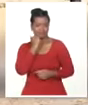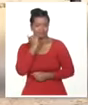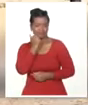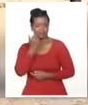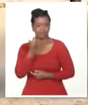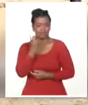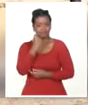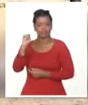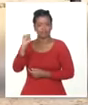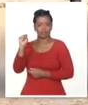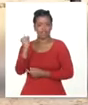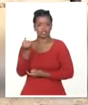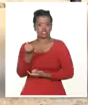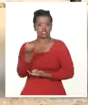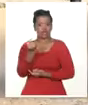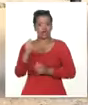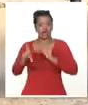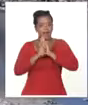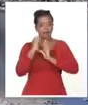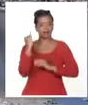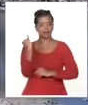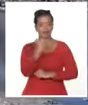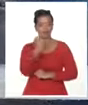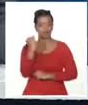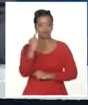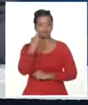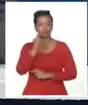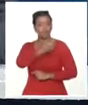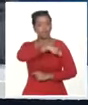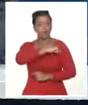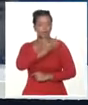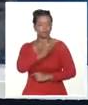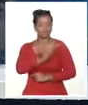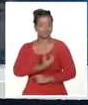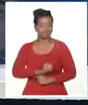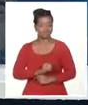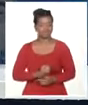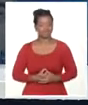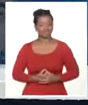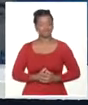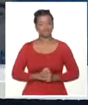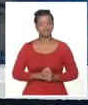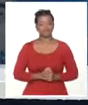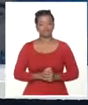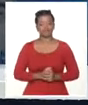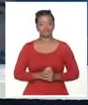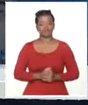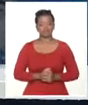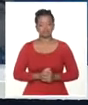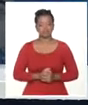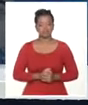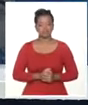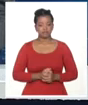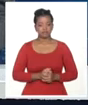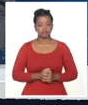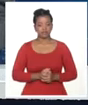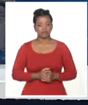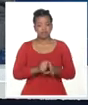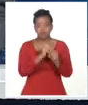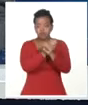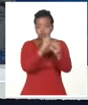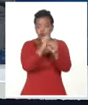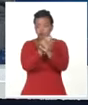empobrecen al pueblo sirio y prolongan su sufrimiento. Los bombardeos de las fuerzas de Ucrania en el distrito de